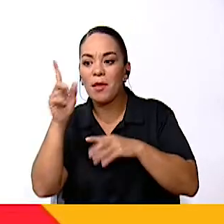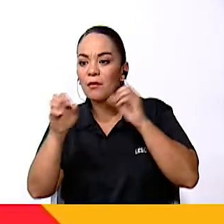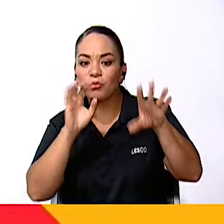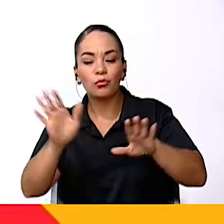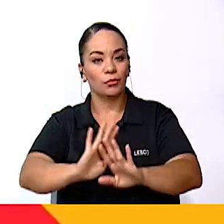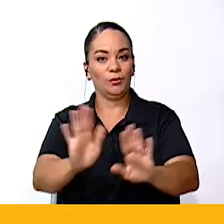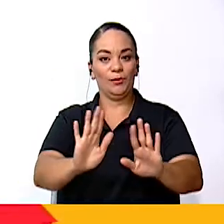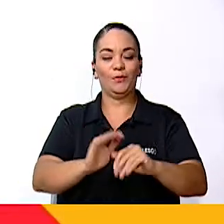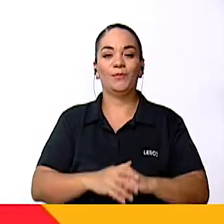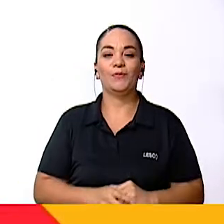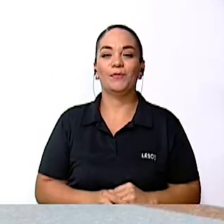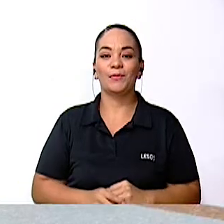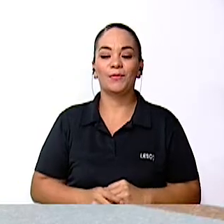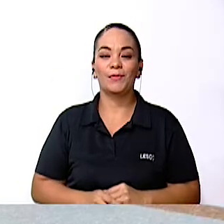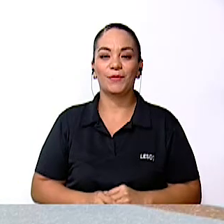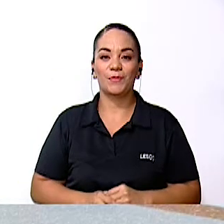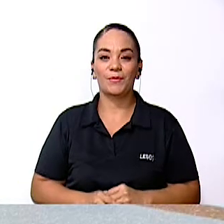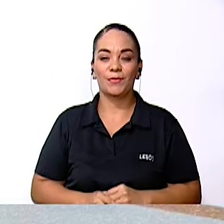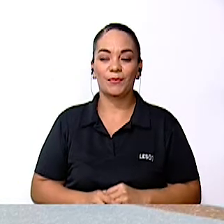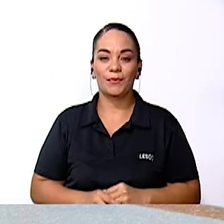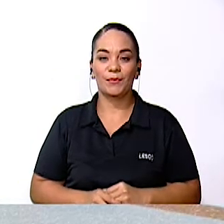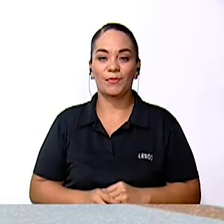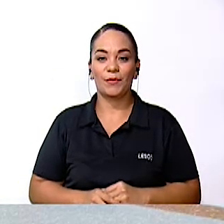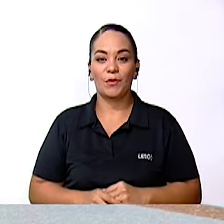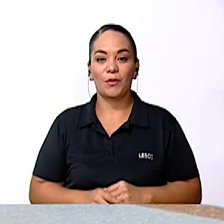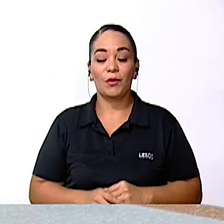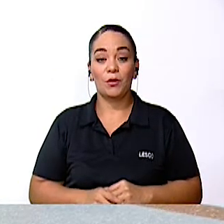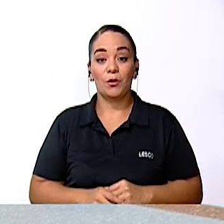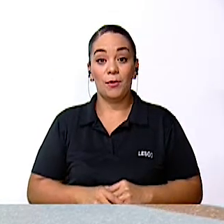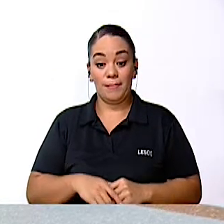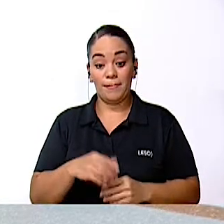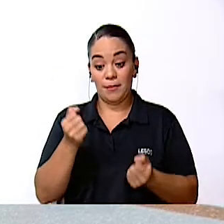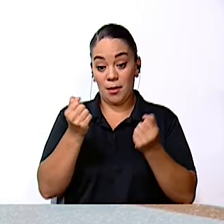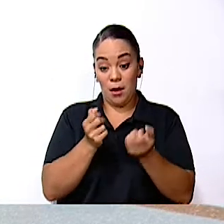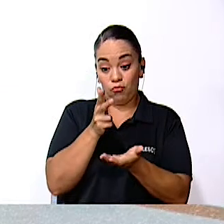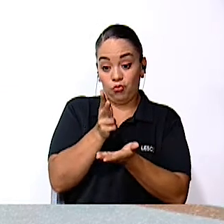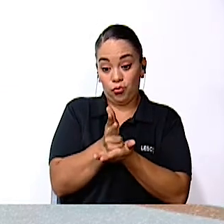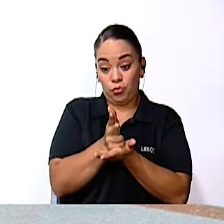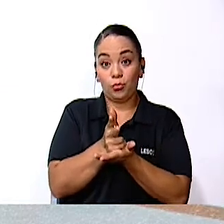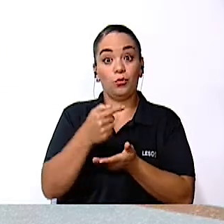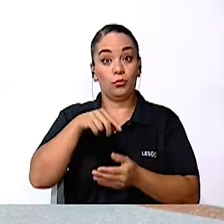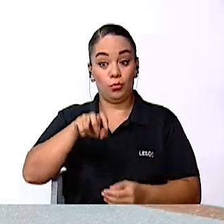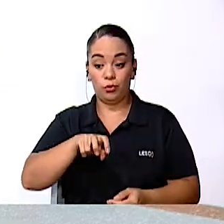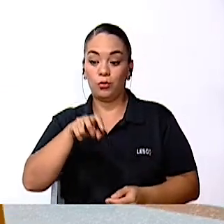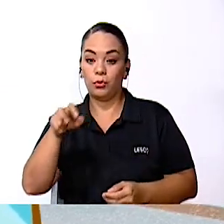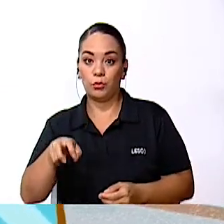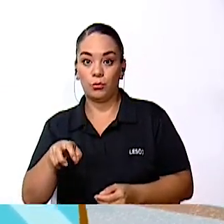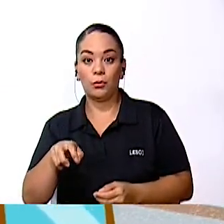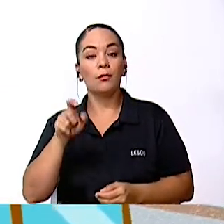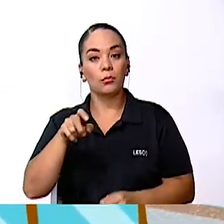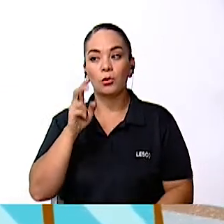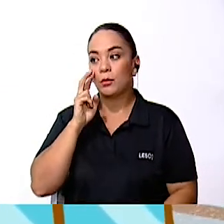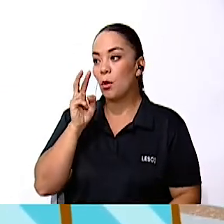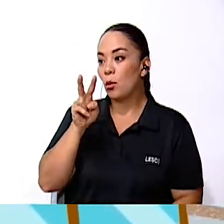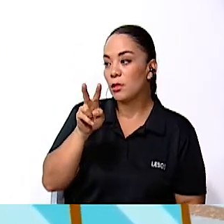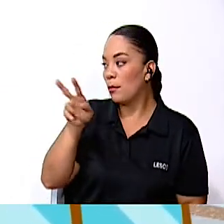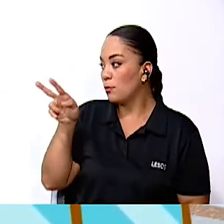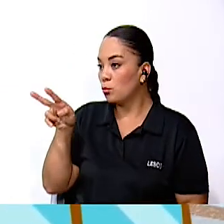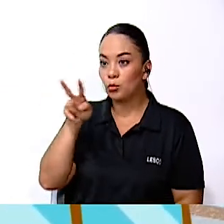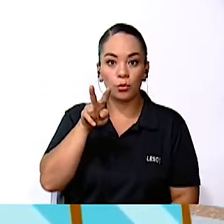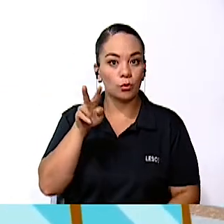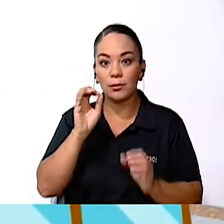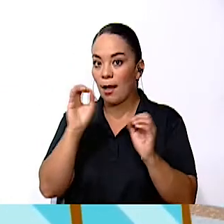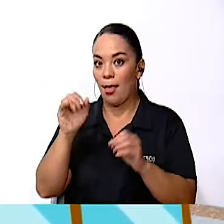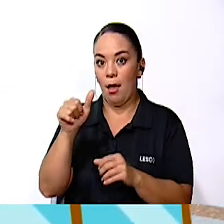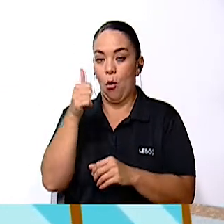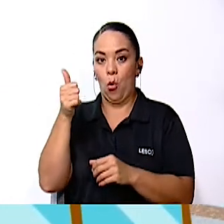cosas Cuando salimos del vehículo debemos observar muy bien que no venga otro